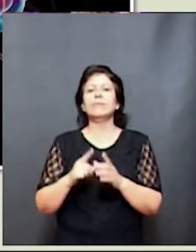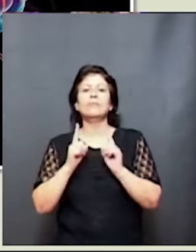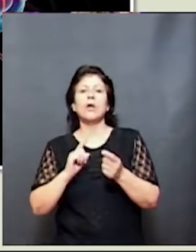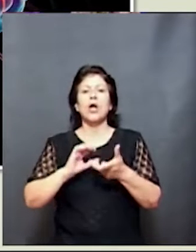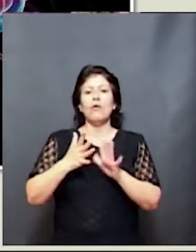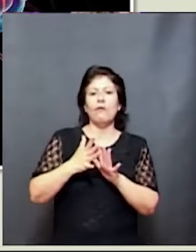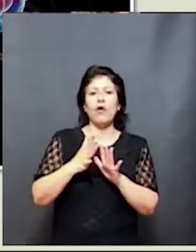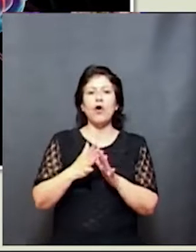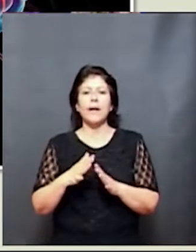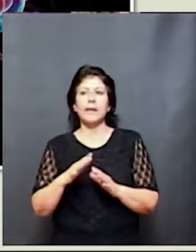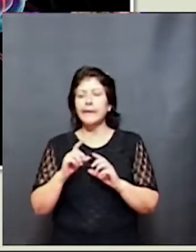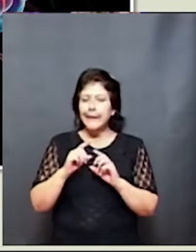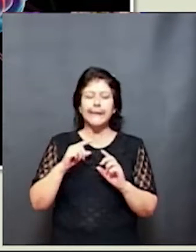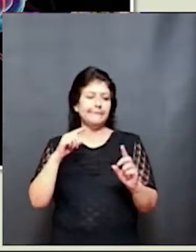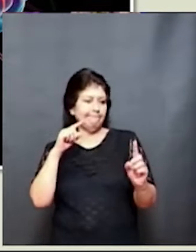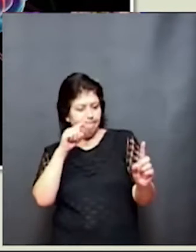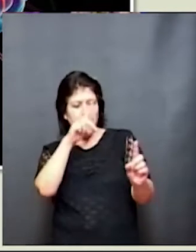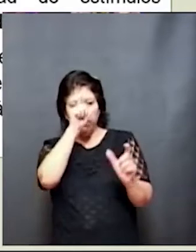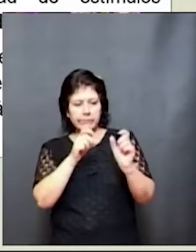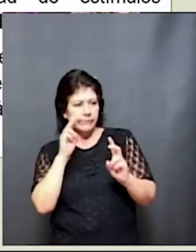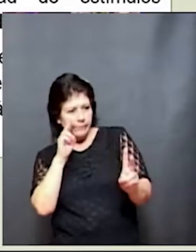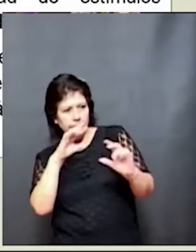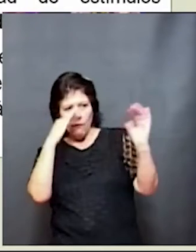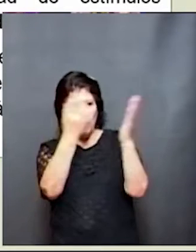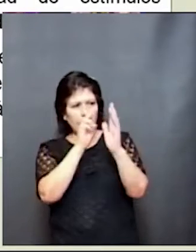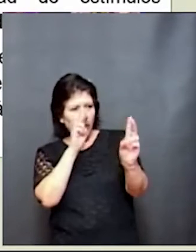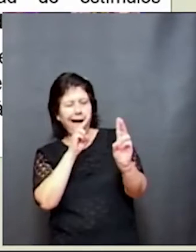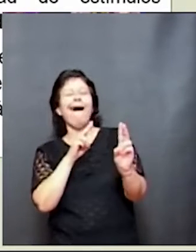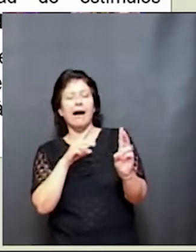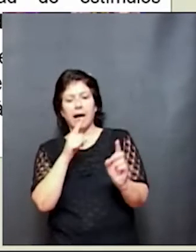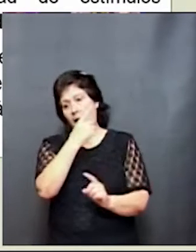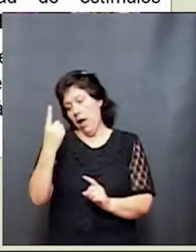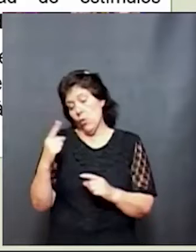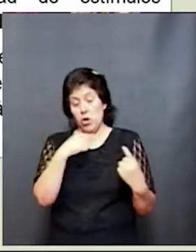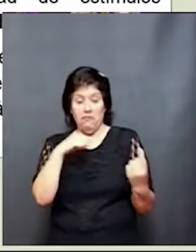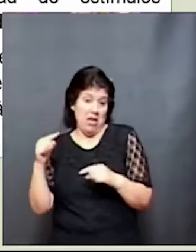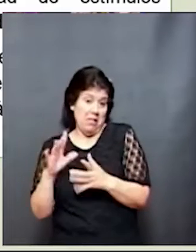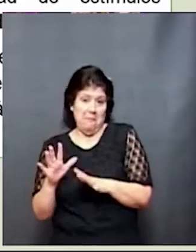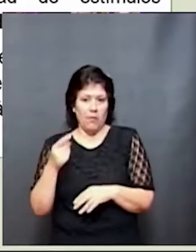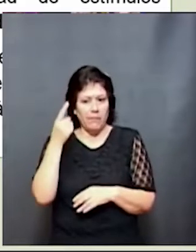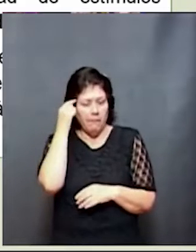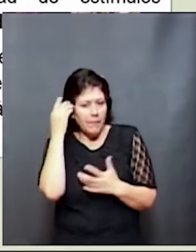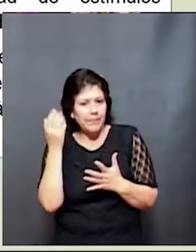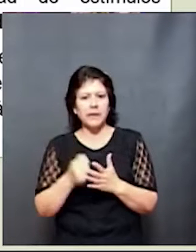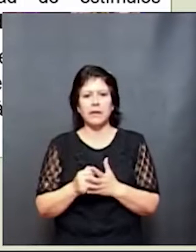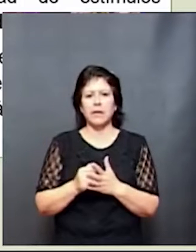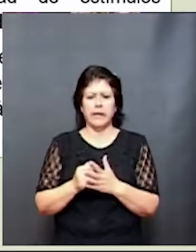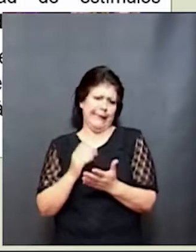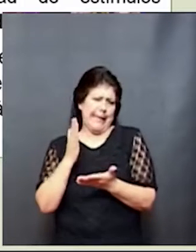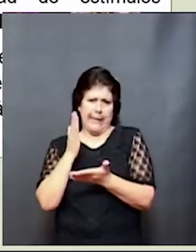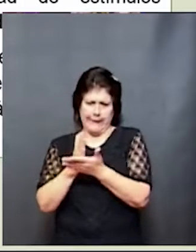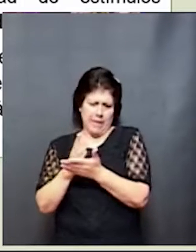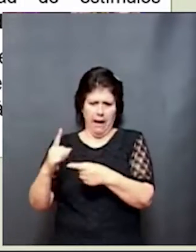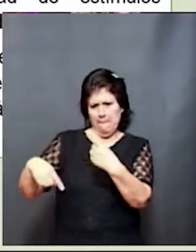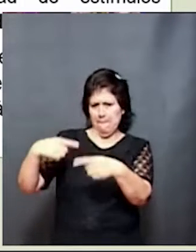manera de ver y de leer el mundo, cada uno a su estilo. Esta neuropsicología avanzó muchísimo, esta disciplina avanzó muchísimo